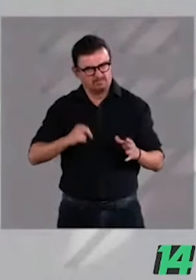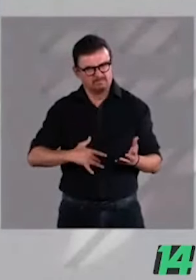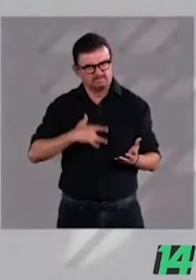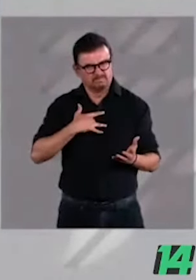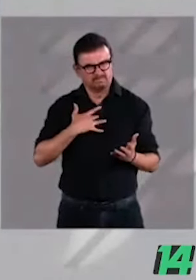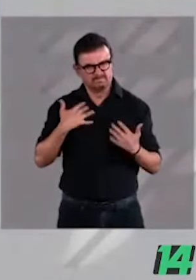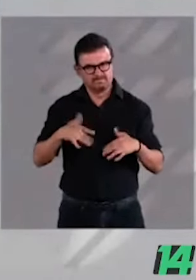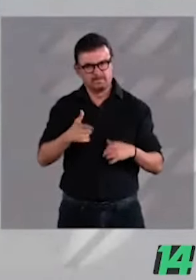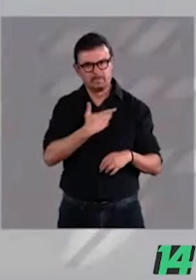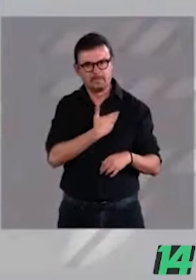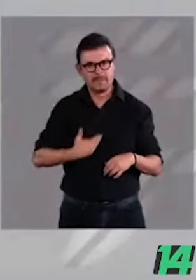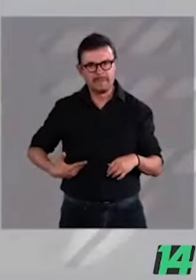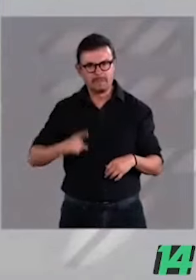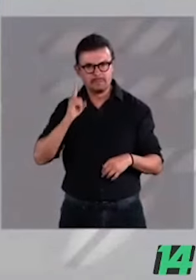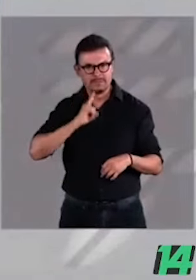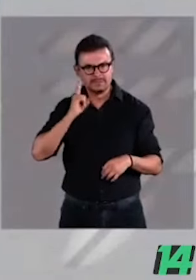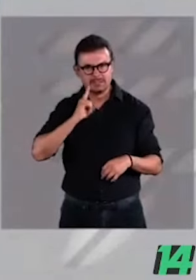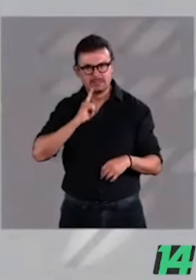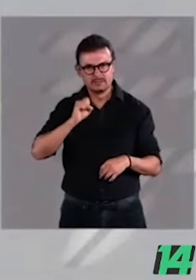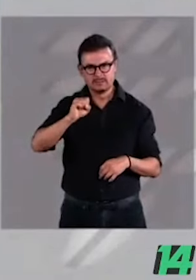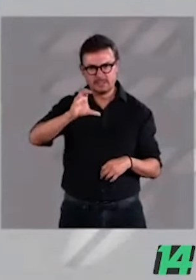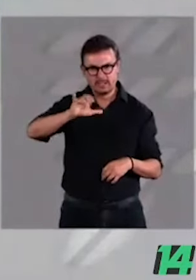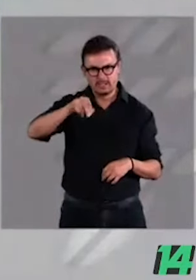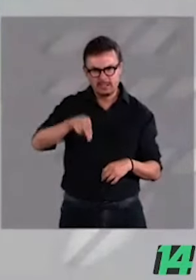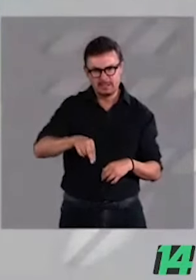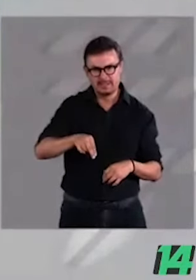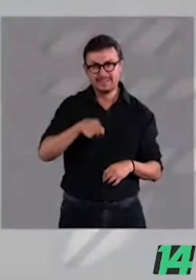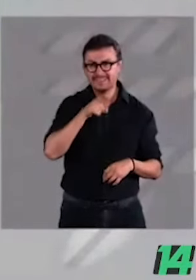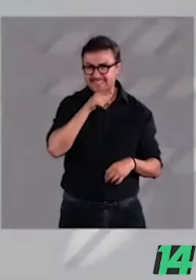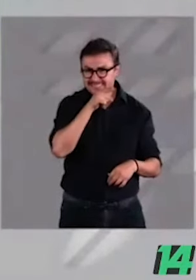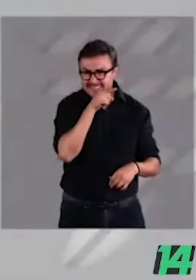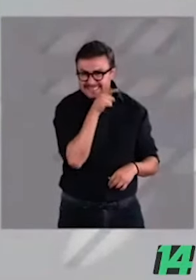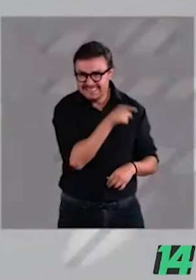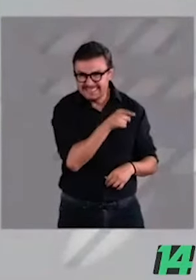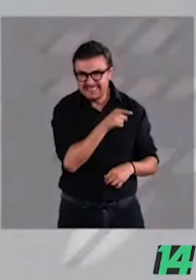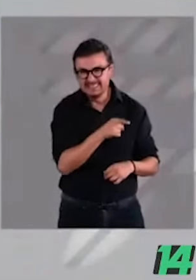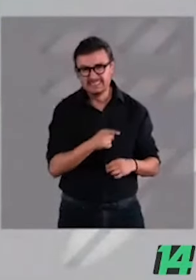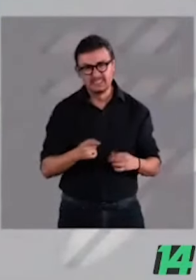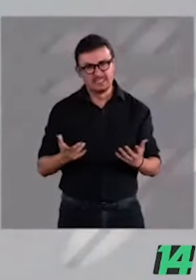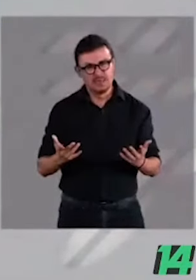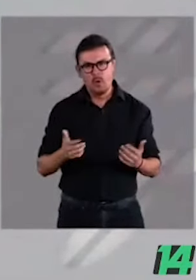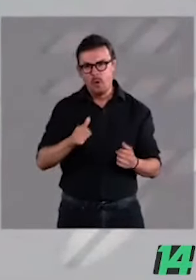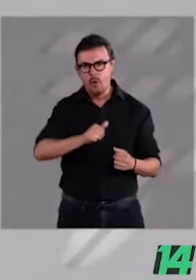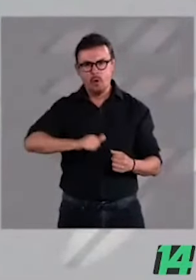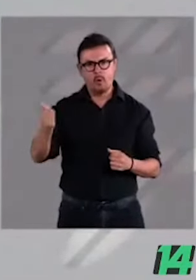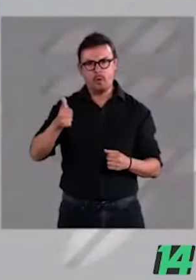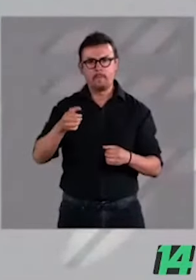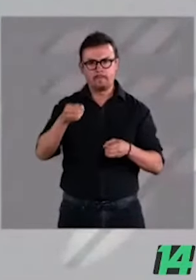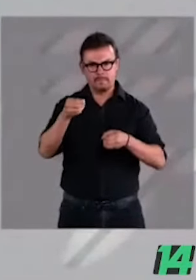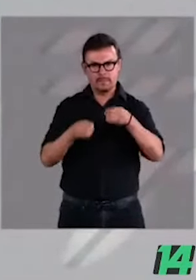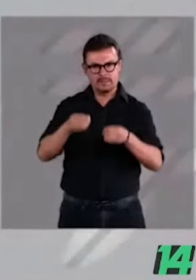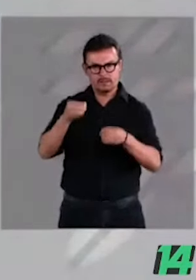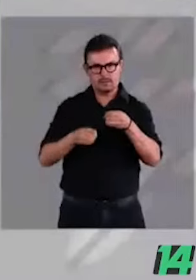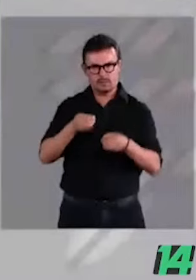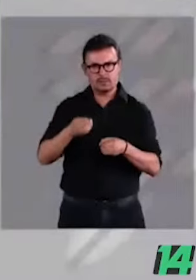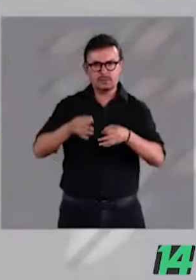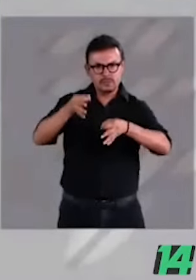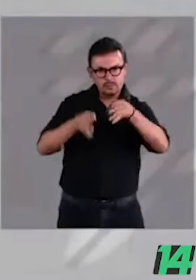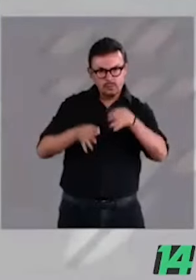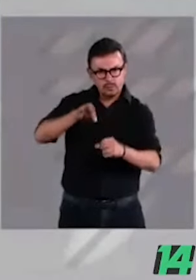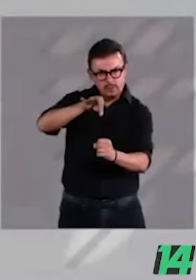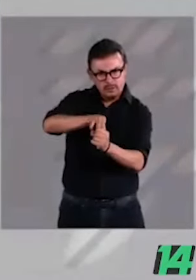la Suprema Corte de Justicia de la Nación amagando a los magistrados del Tribunal Electoral